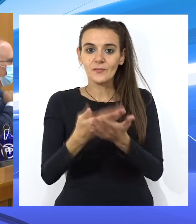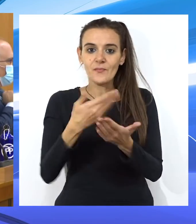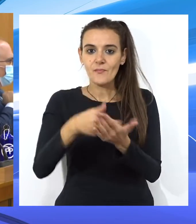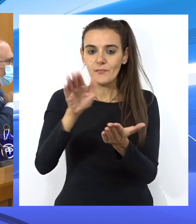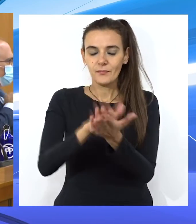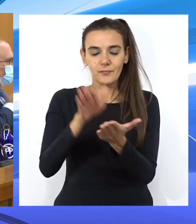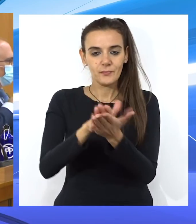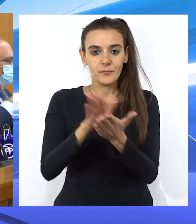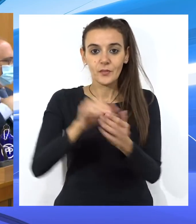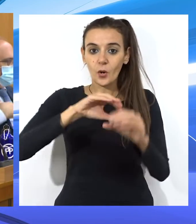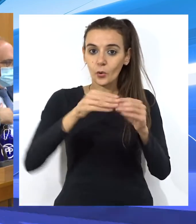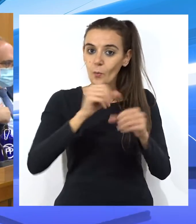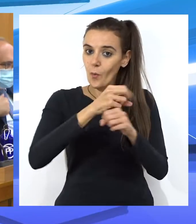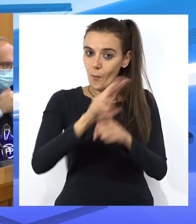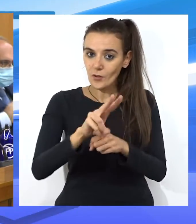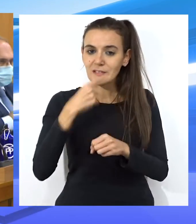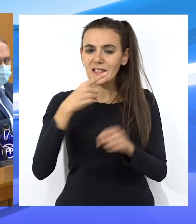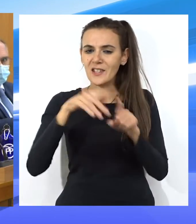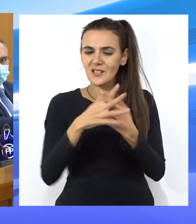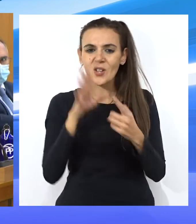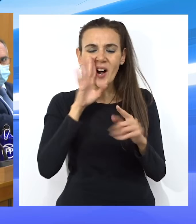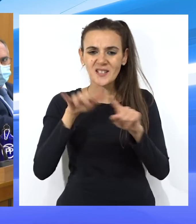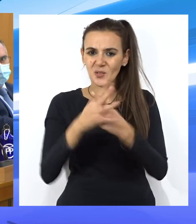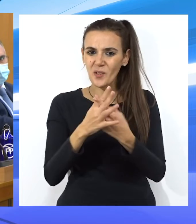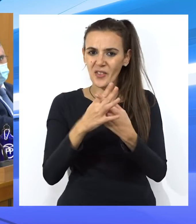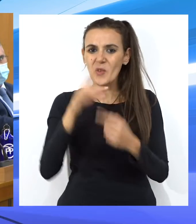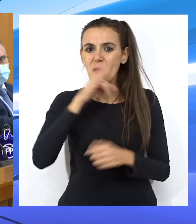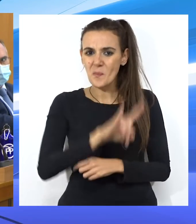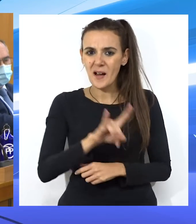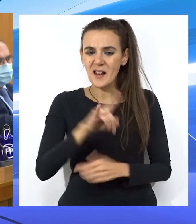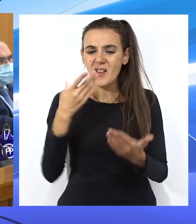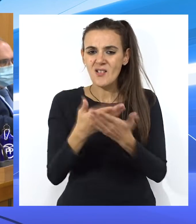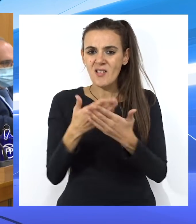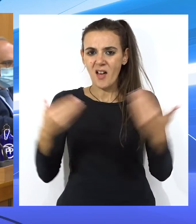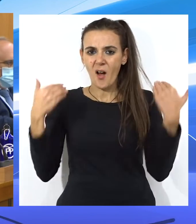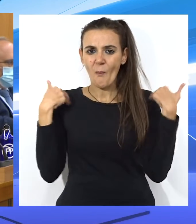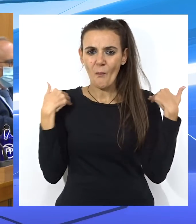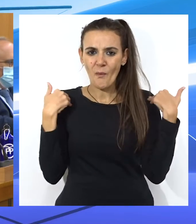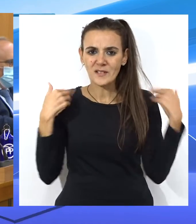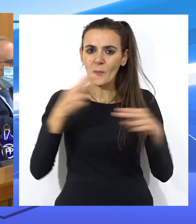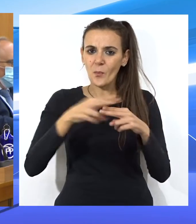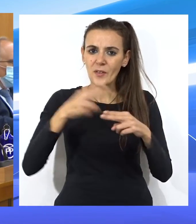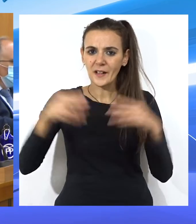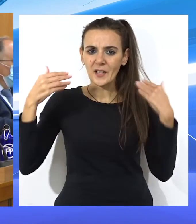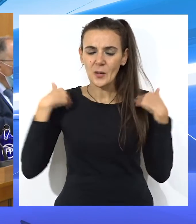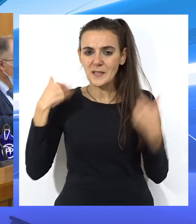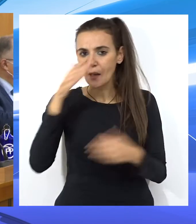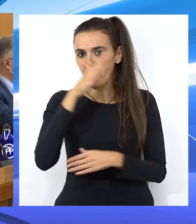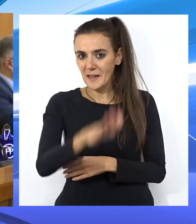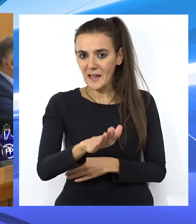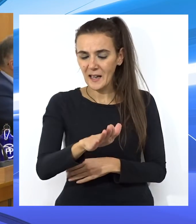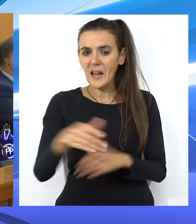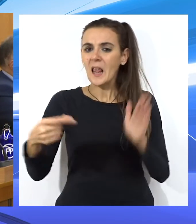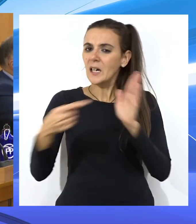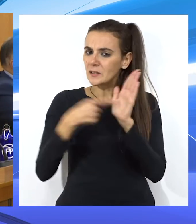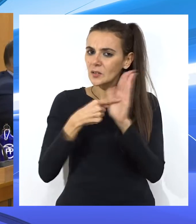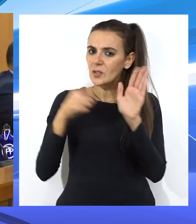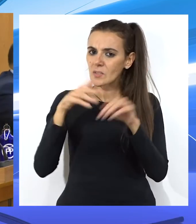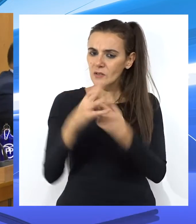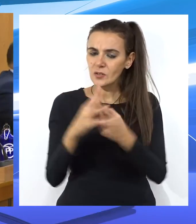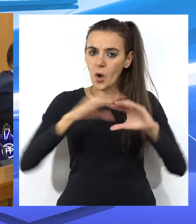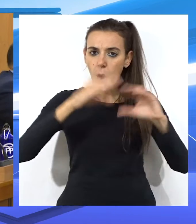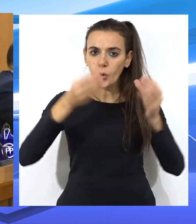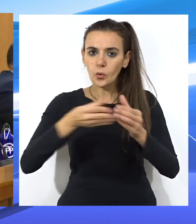sustitución, considerando que esta mala praxis de vincular responsabilidad política y responsabilidad penal es algo que las distintas